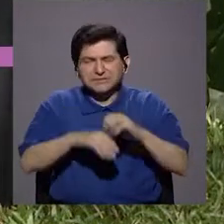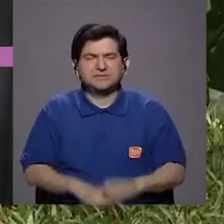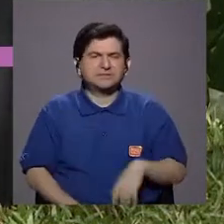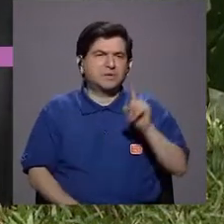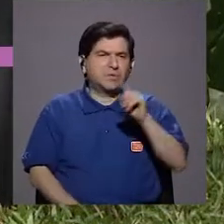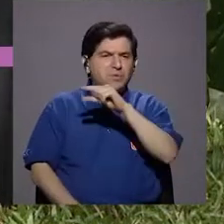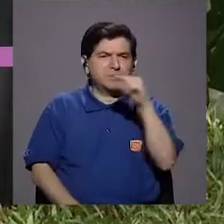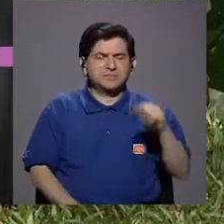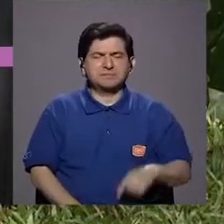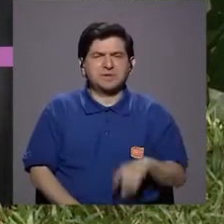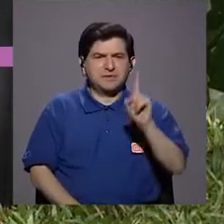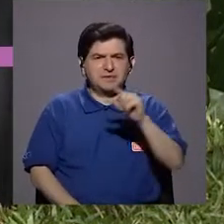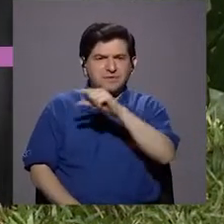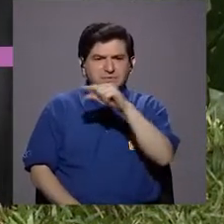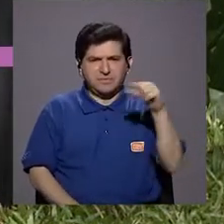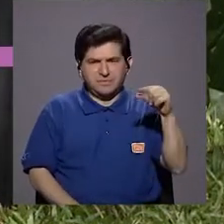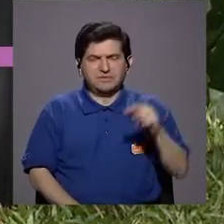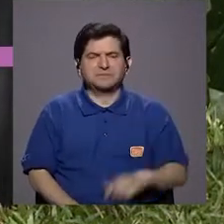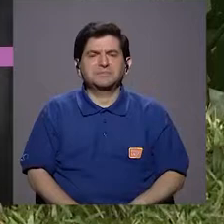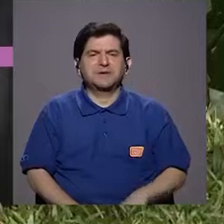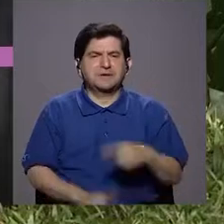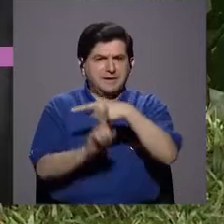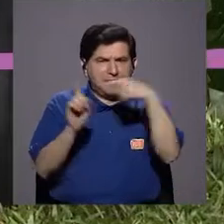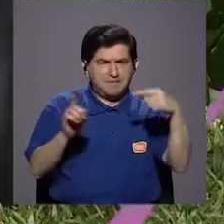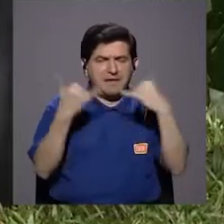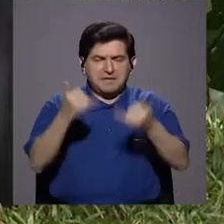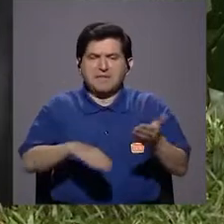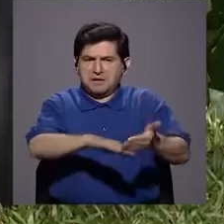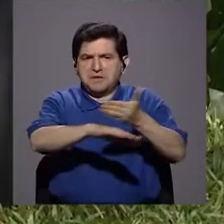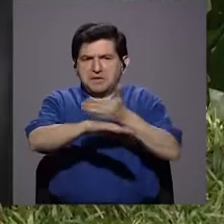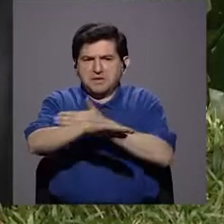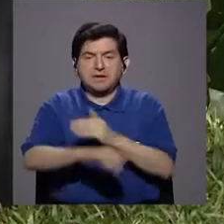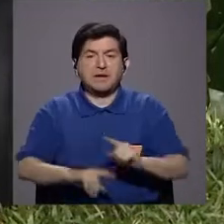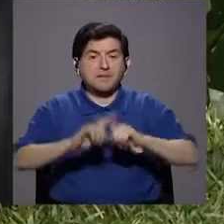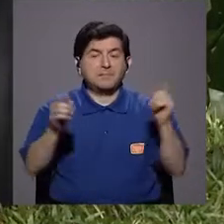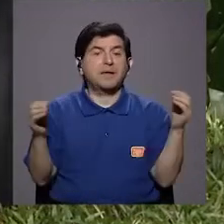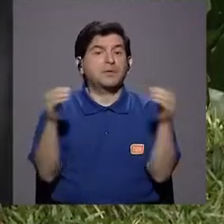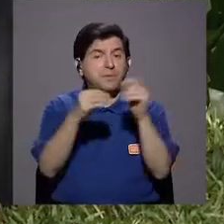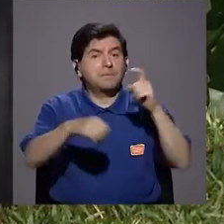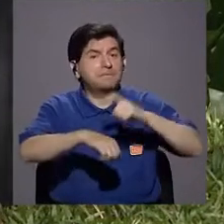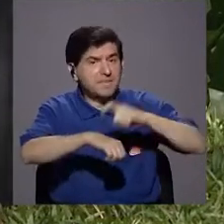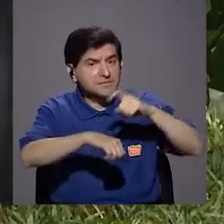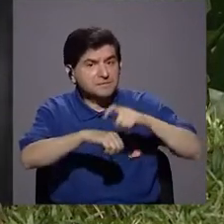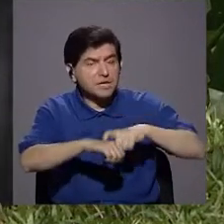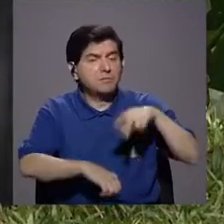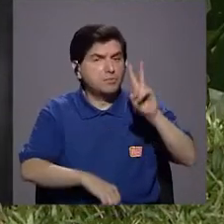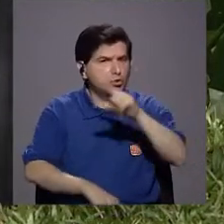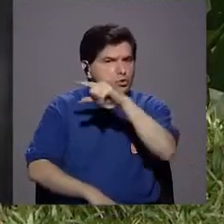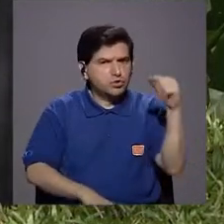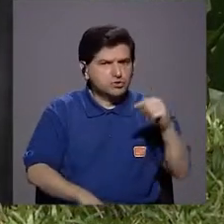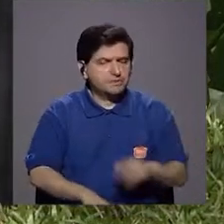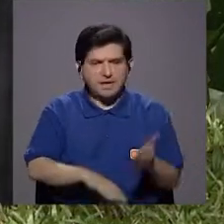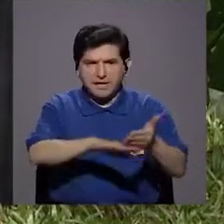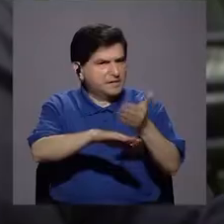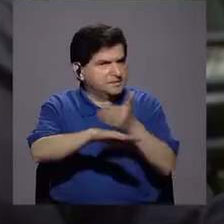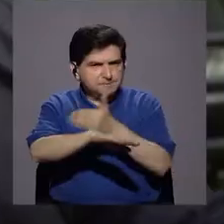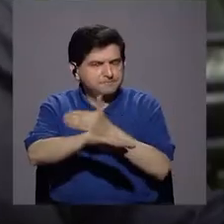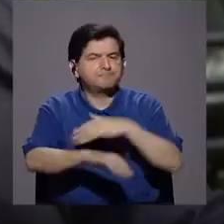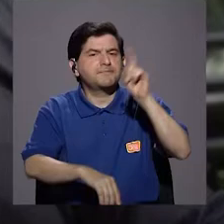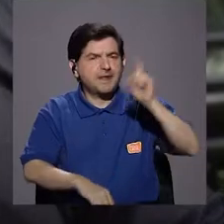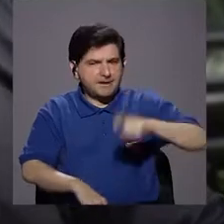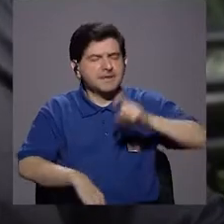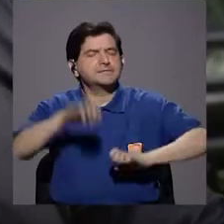entre una semana, semana y media ya en recuperarse, ¿verdad? Cualquier cosa que vos tengas que lleva semana y media, dos semanas y no se ha recuperado,